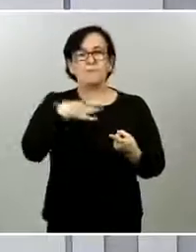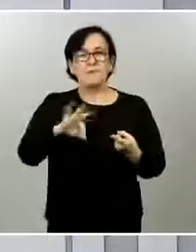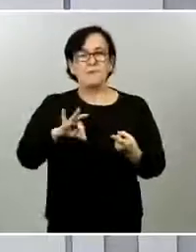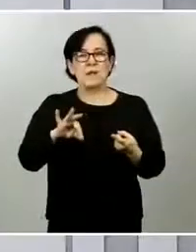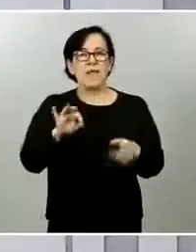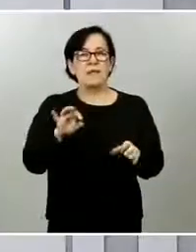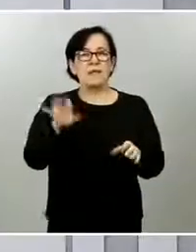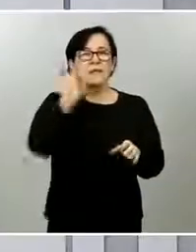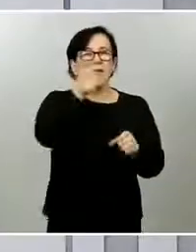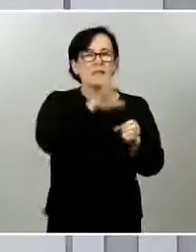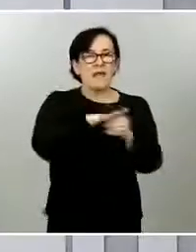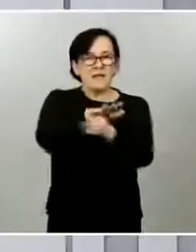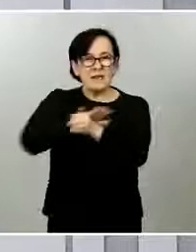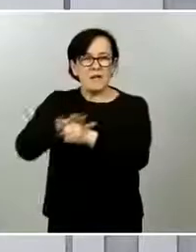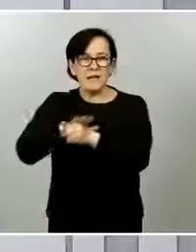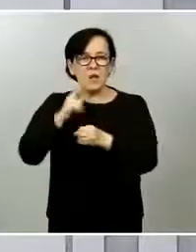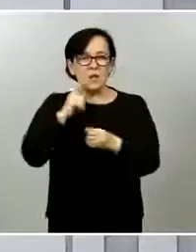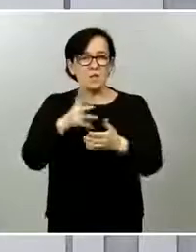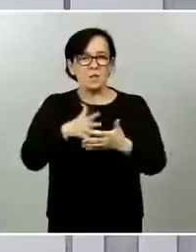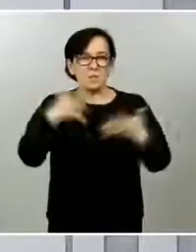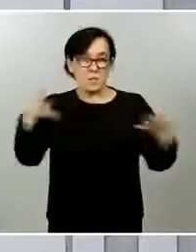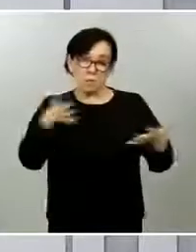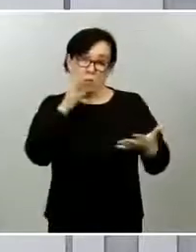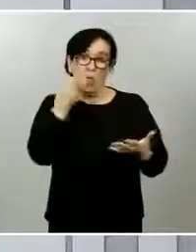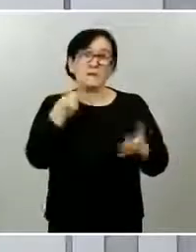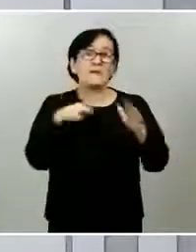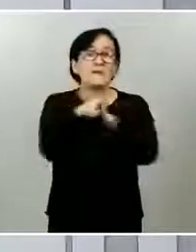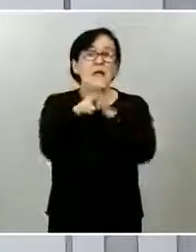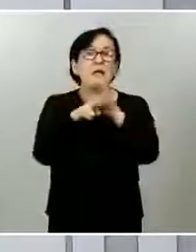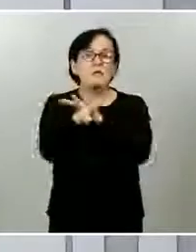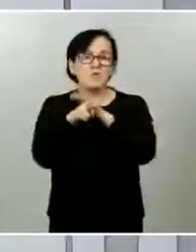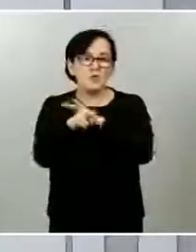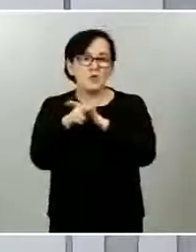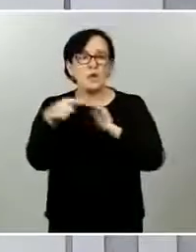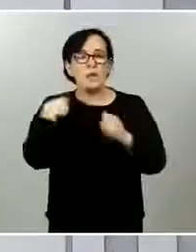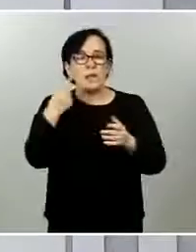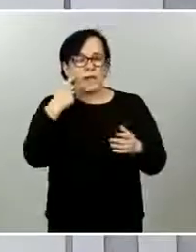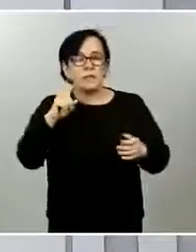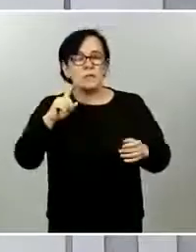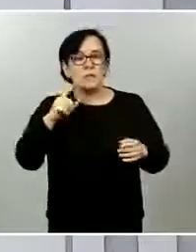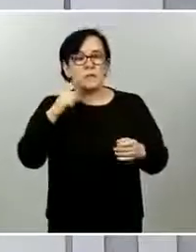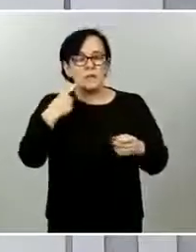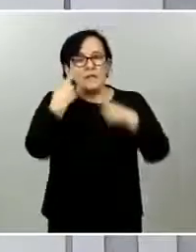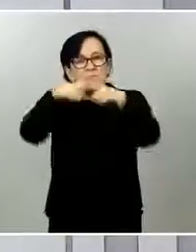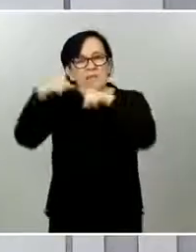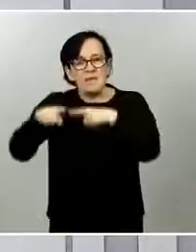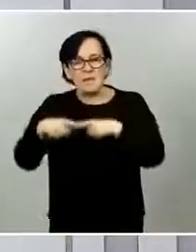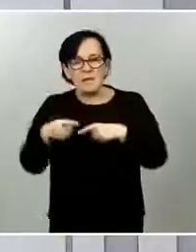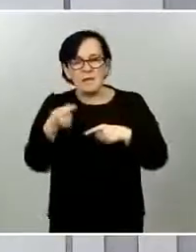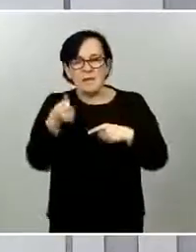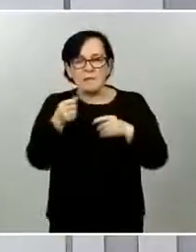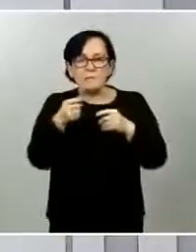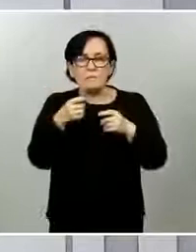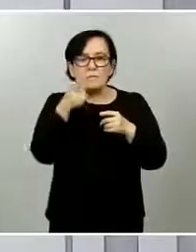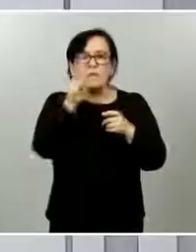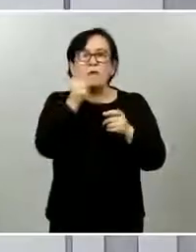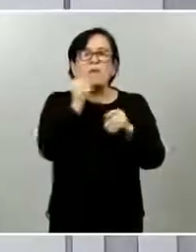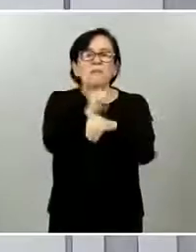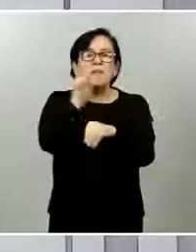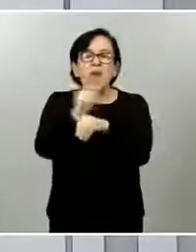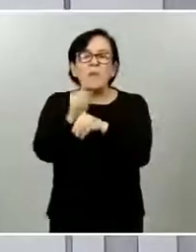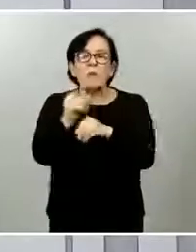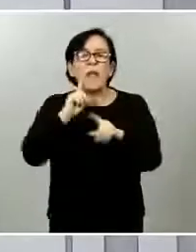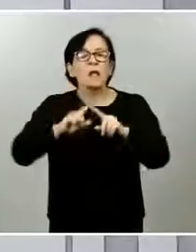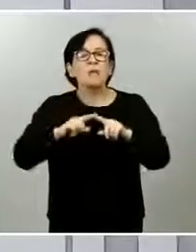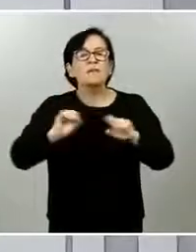utilizar los fondos FEDER, que viene a sumarse al resto de actuaciones, es una facilidad añadida, sobre todo para las regiones que